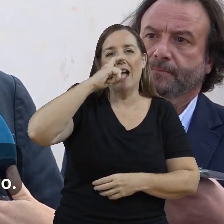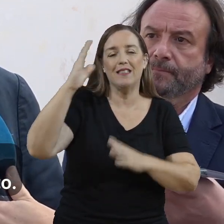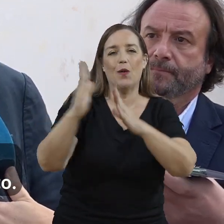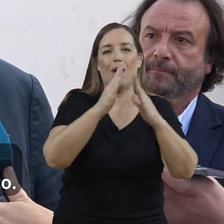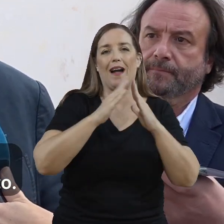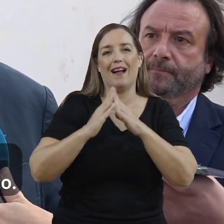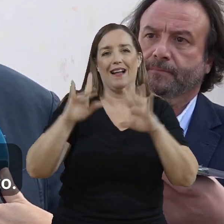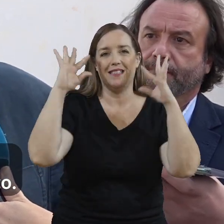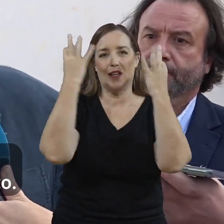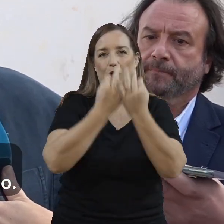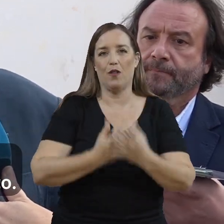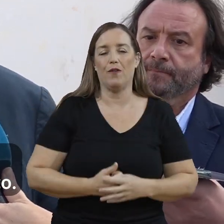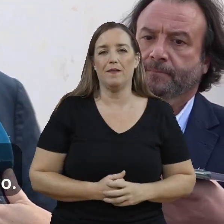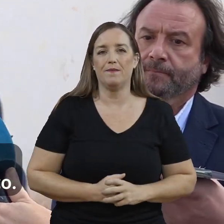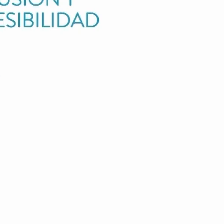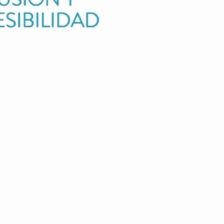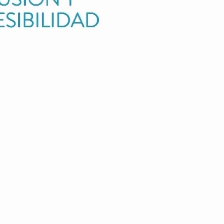en nuestro casco histórico.